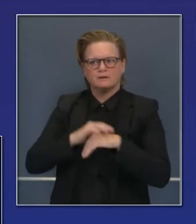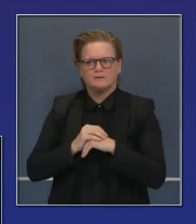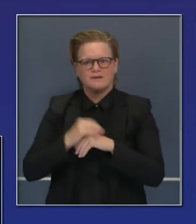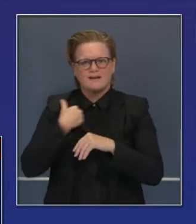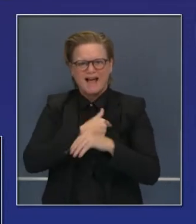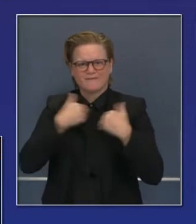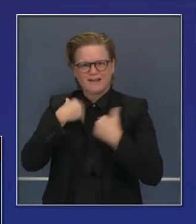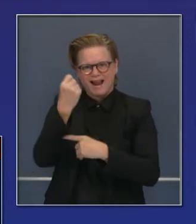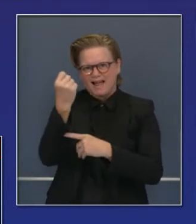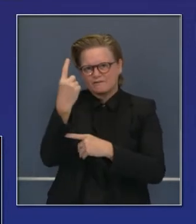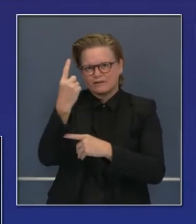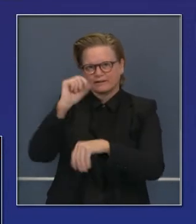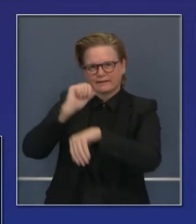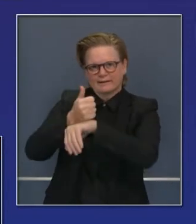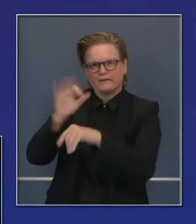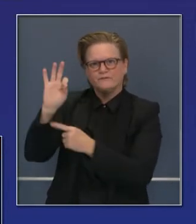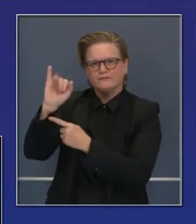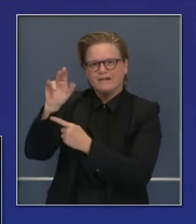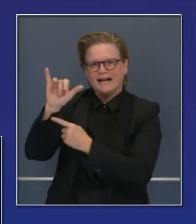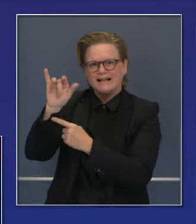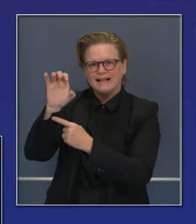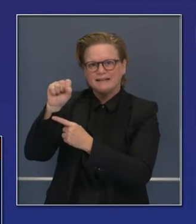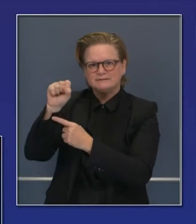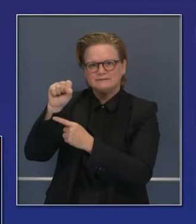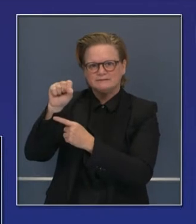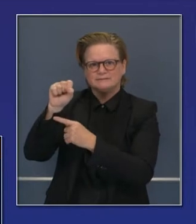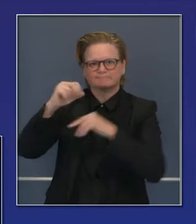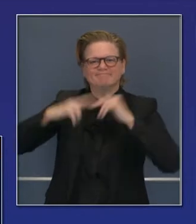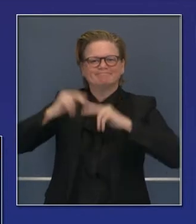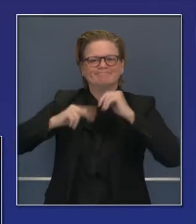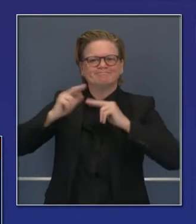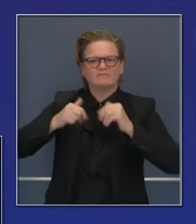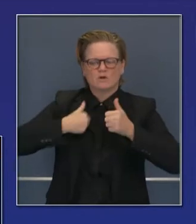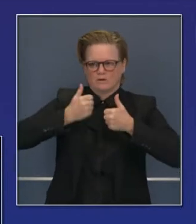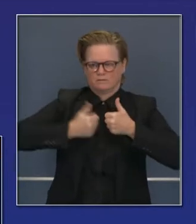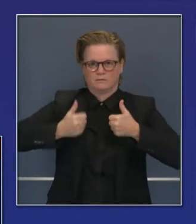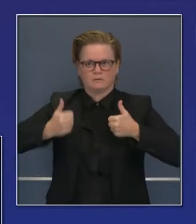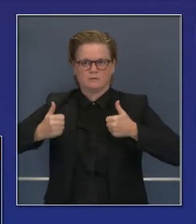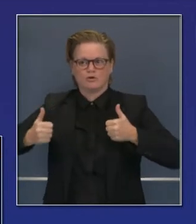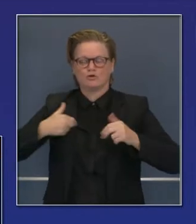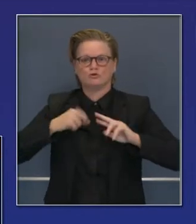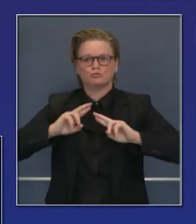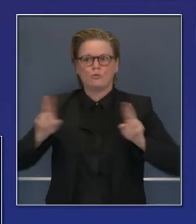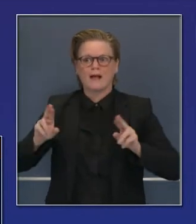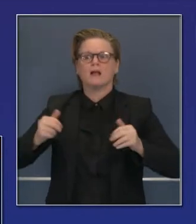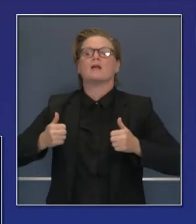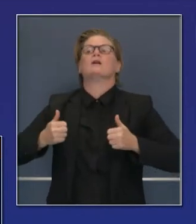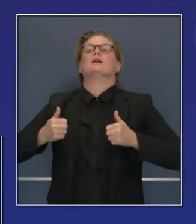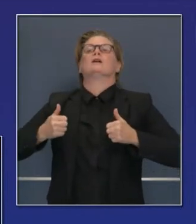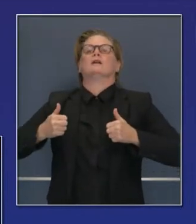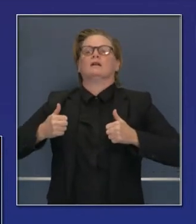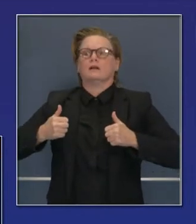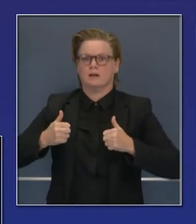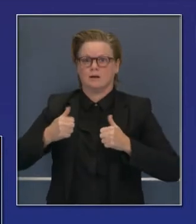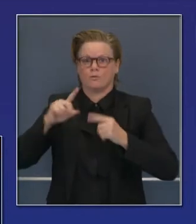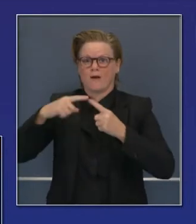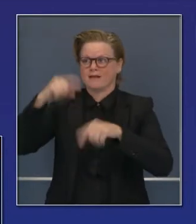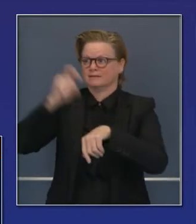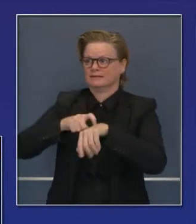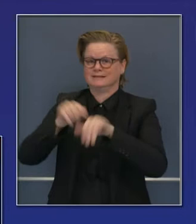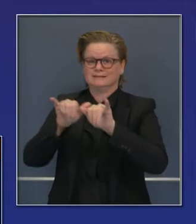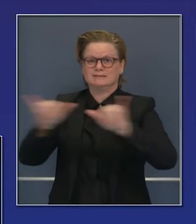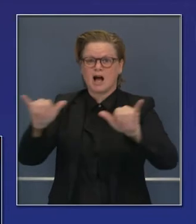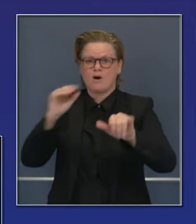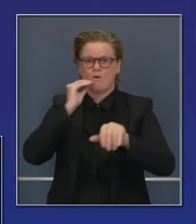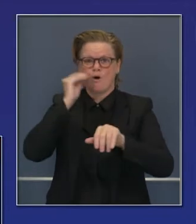preparadas de antemano para el repunte a lo ancho del estado. Y al adentrarnos a esta orden de